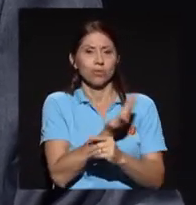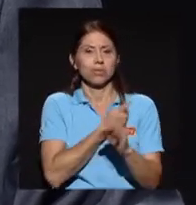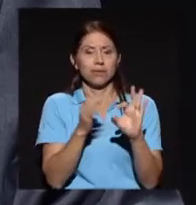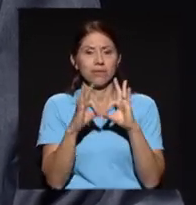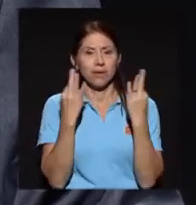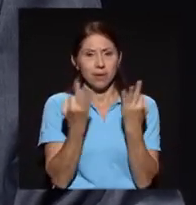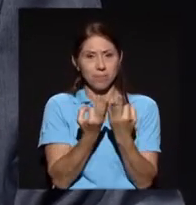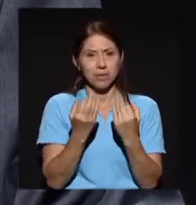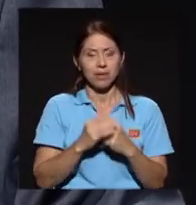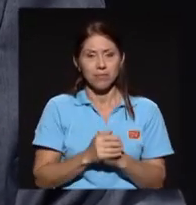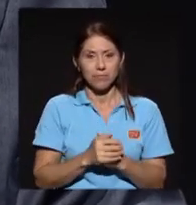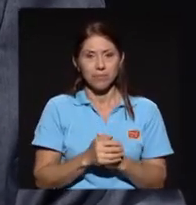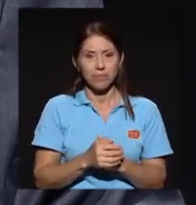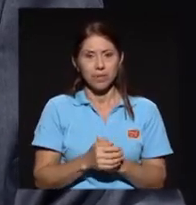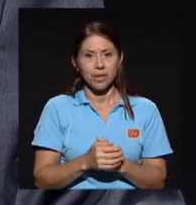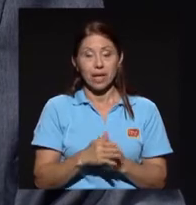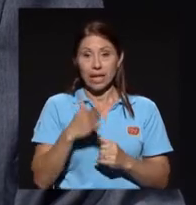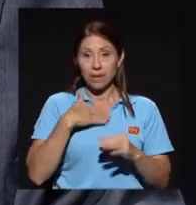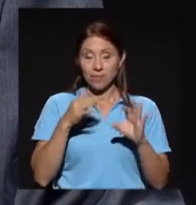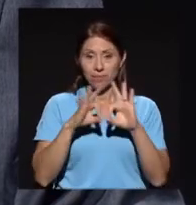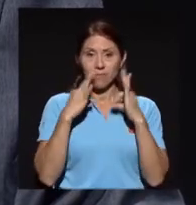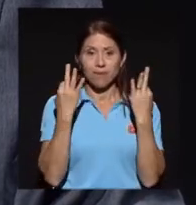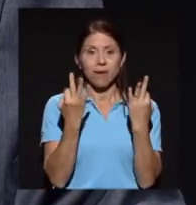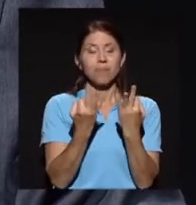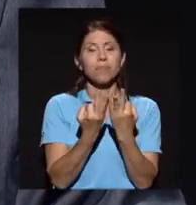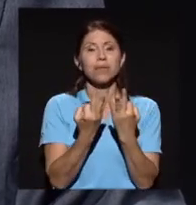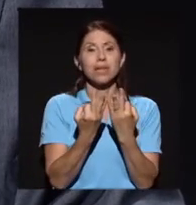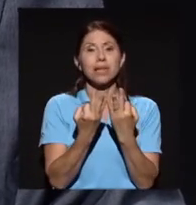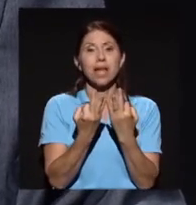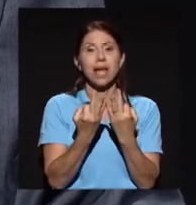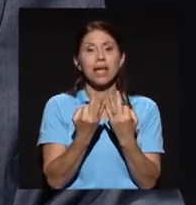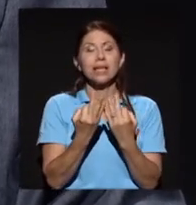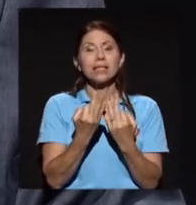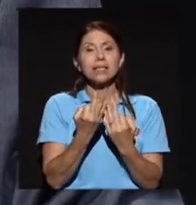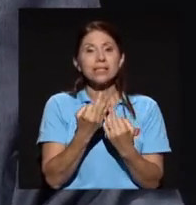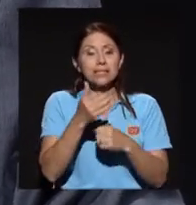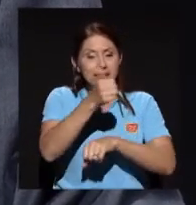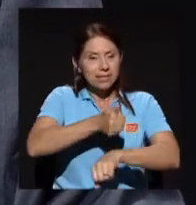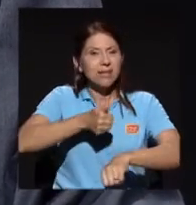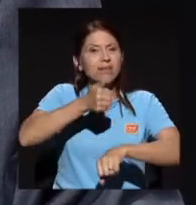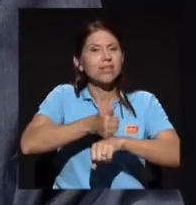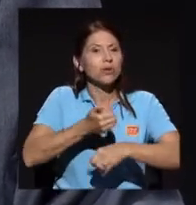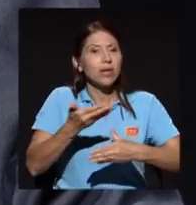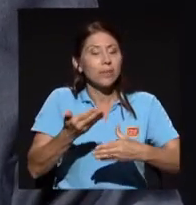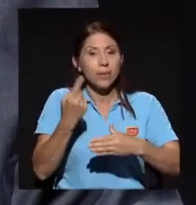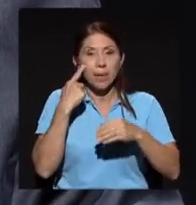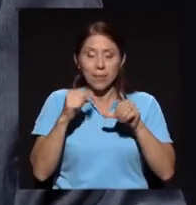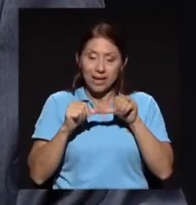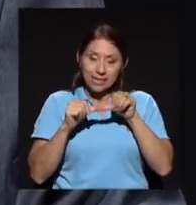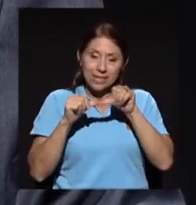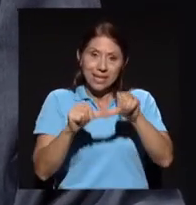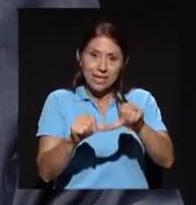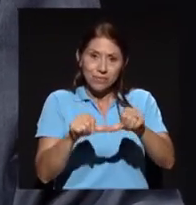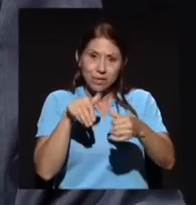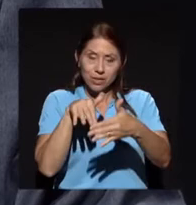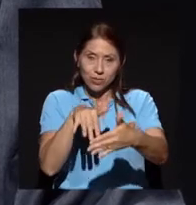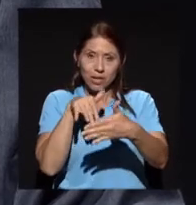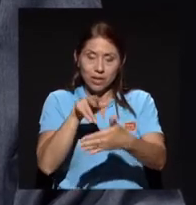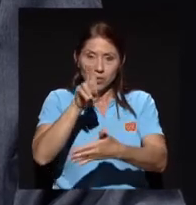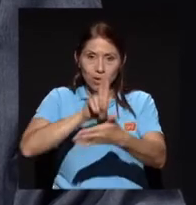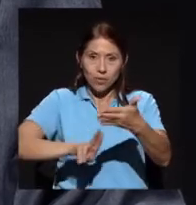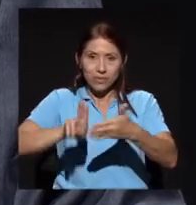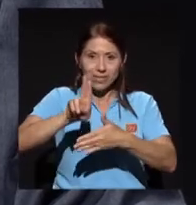en la familia se llegó a determinar de que para seguir en la universidad había que vender un